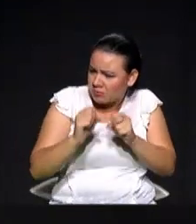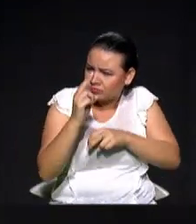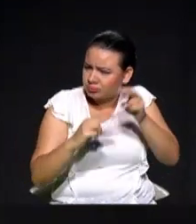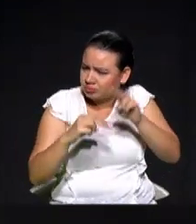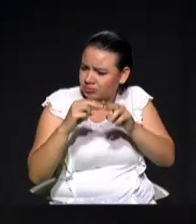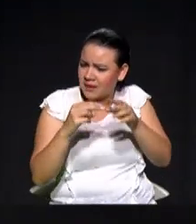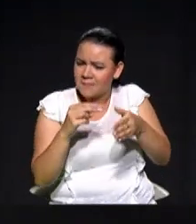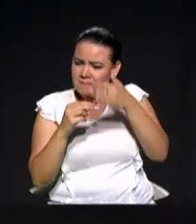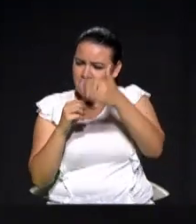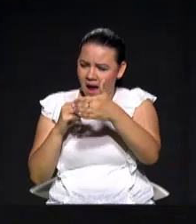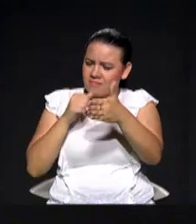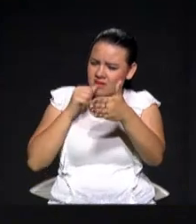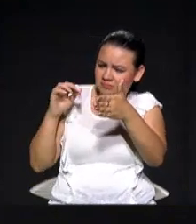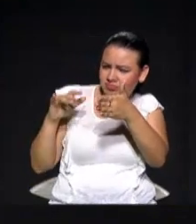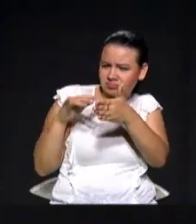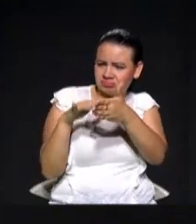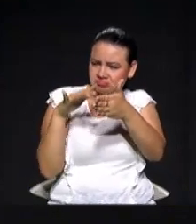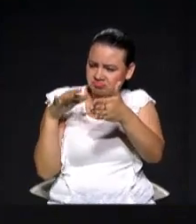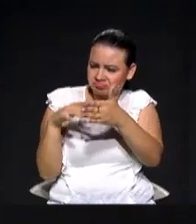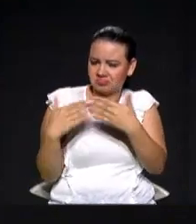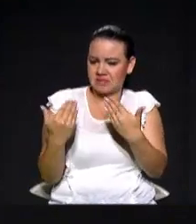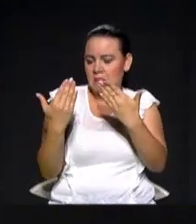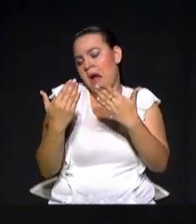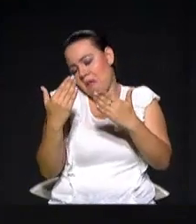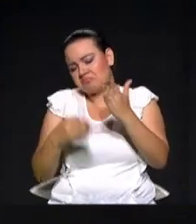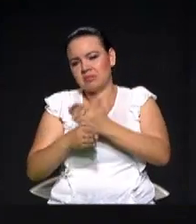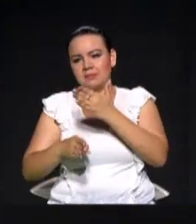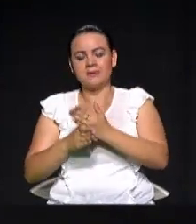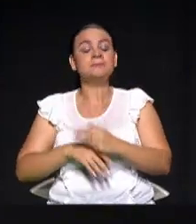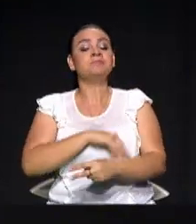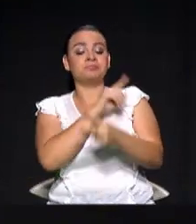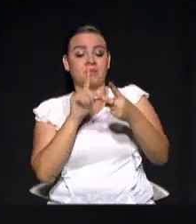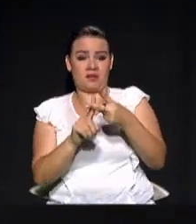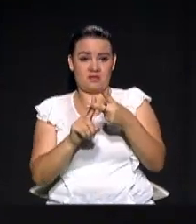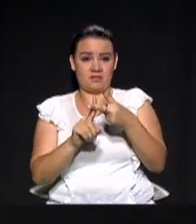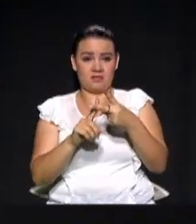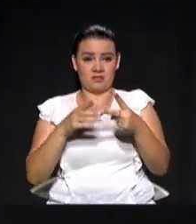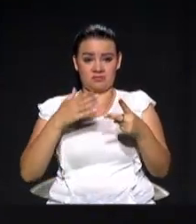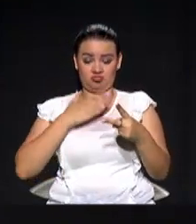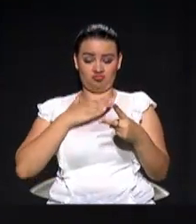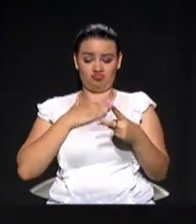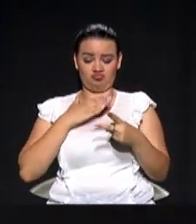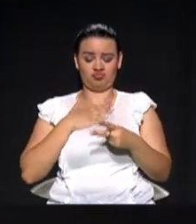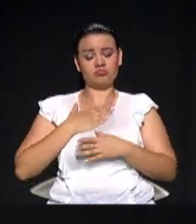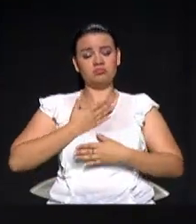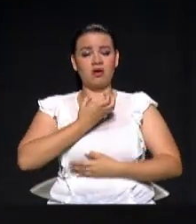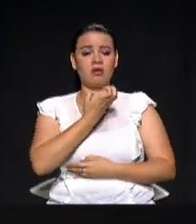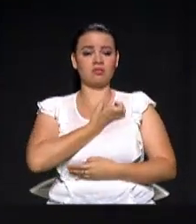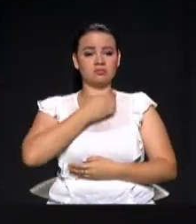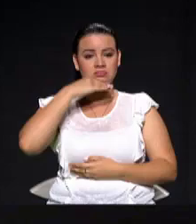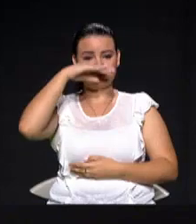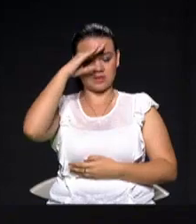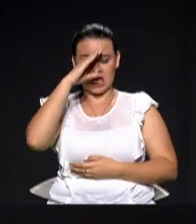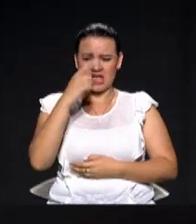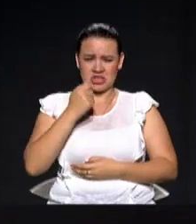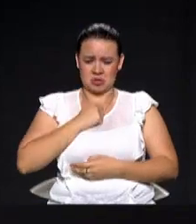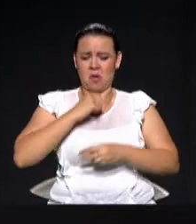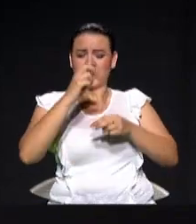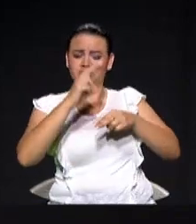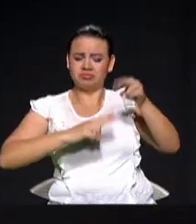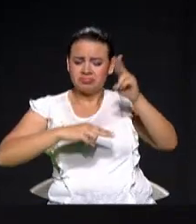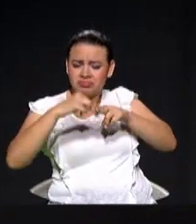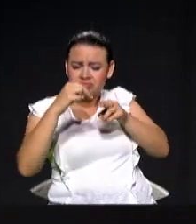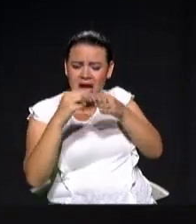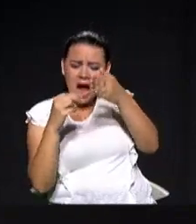Segundo, no vamos a construir ninguna hidroeléctrica durante el periodo que esté como alcalde, puesto que esto ya está mandado a recoger